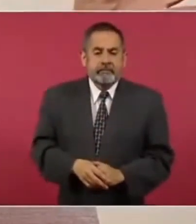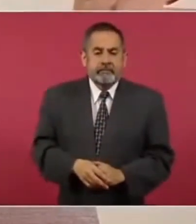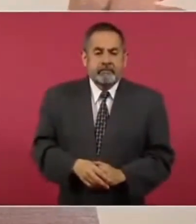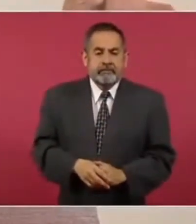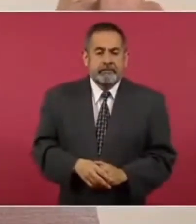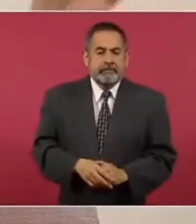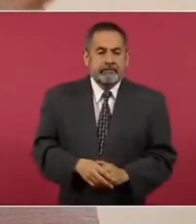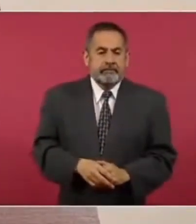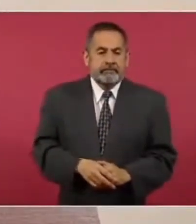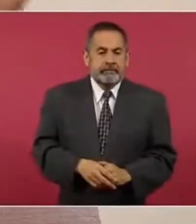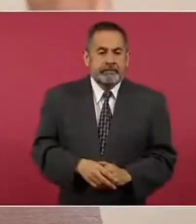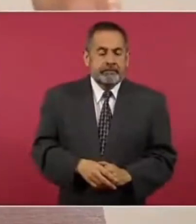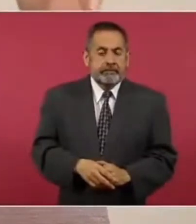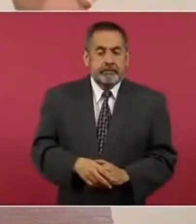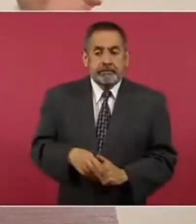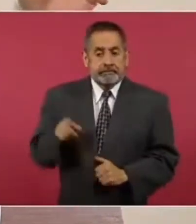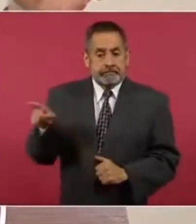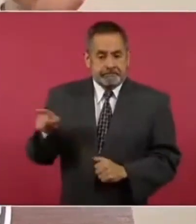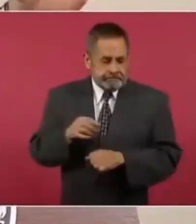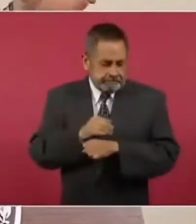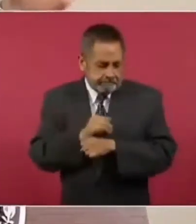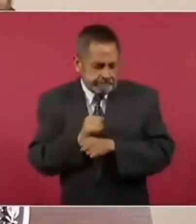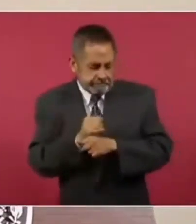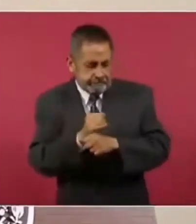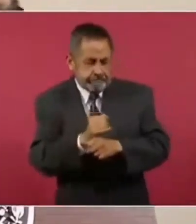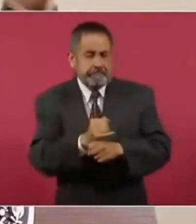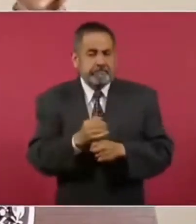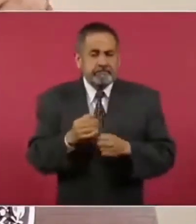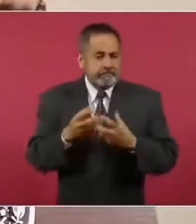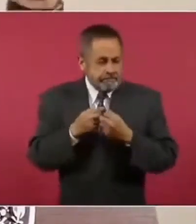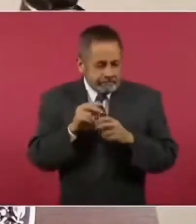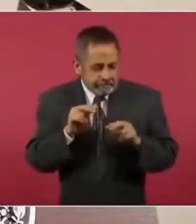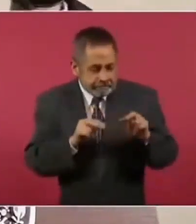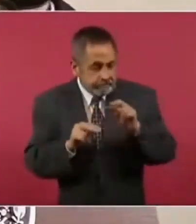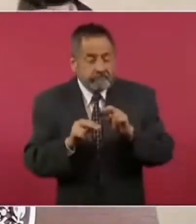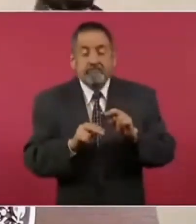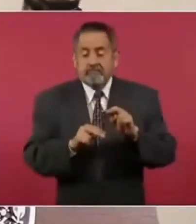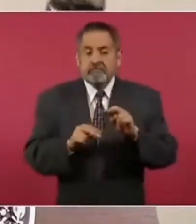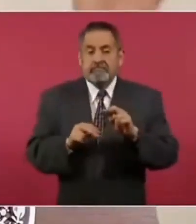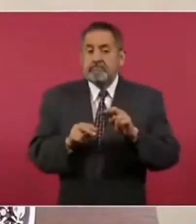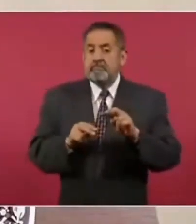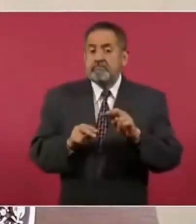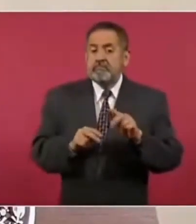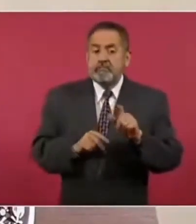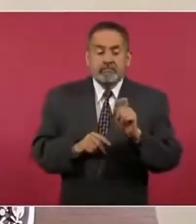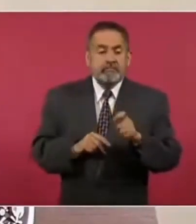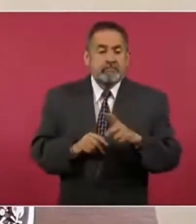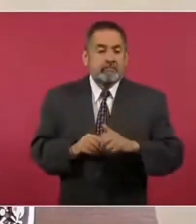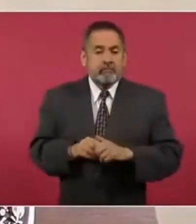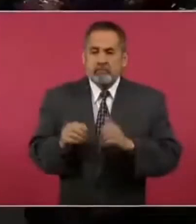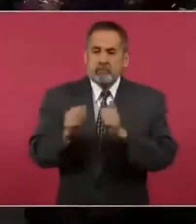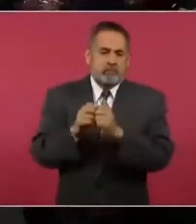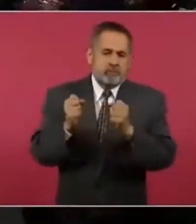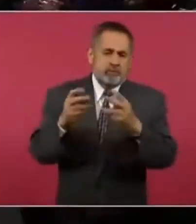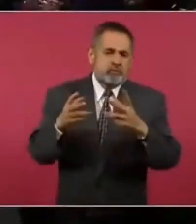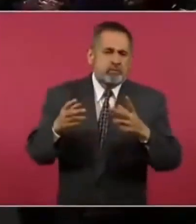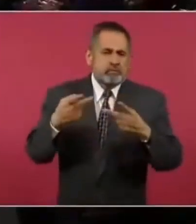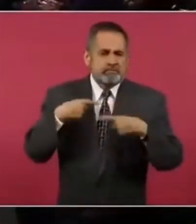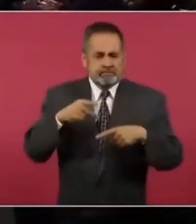una investigación que llevaron a cabo con muchos